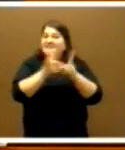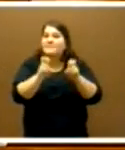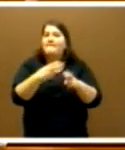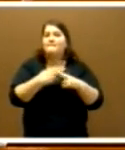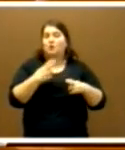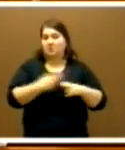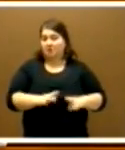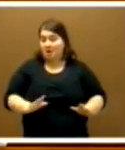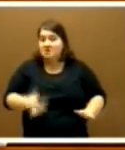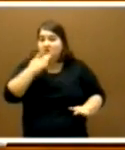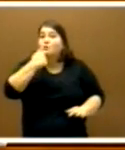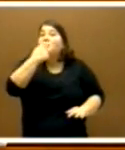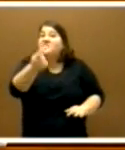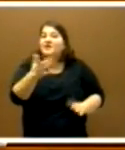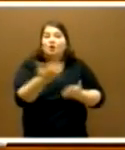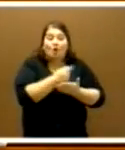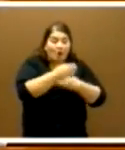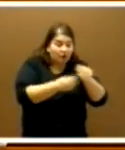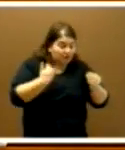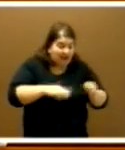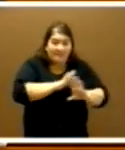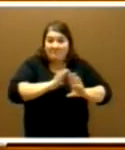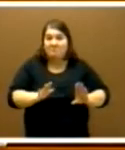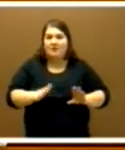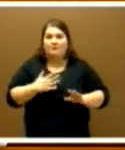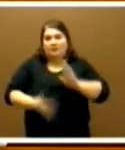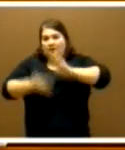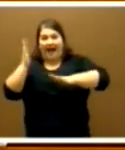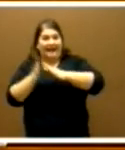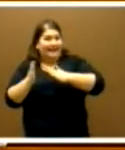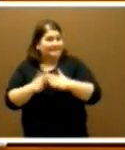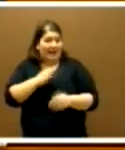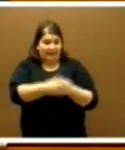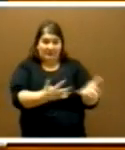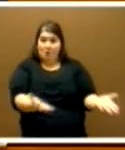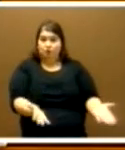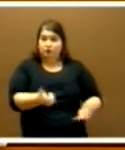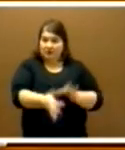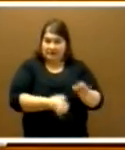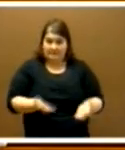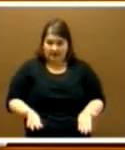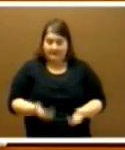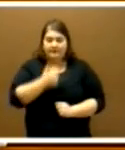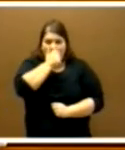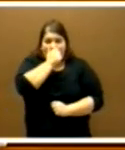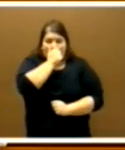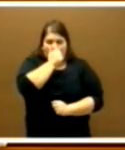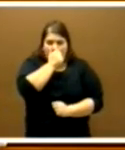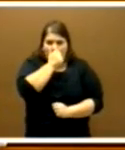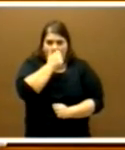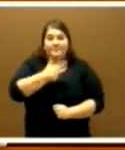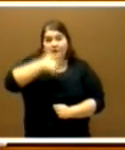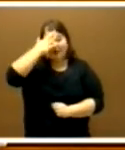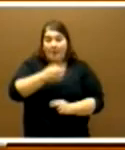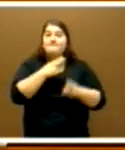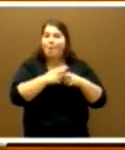todo ya hecho, deberíamos irnos todos a nuestra casa, porque no tendríamos nada que hacer. Digamos que los políticos estamos en esa tarea